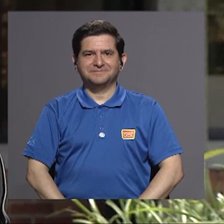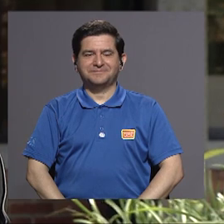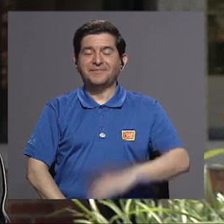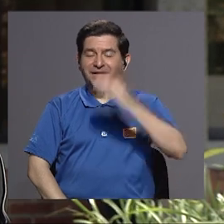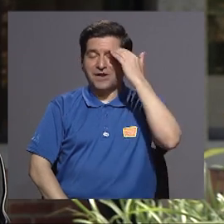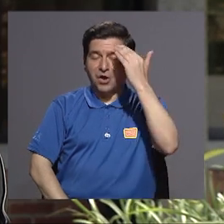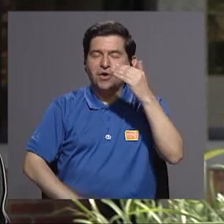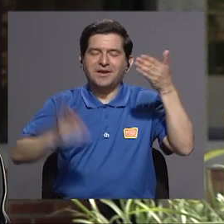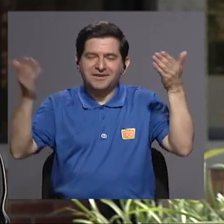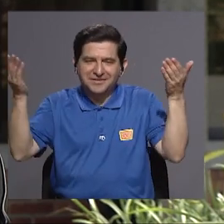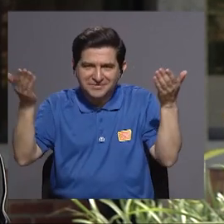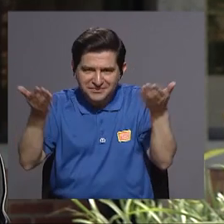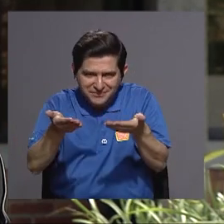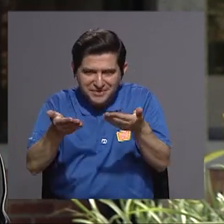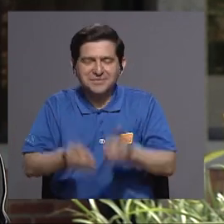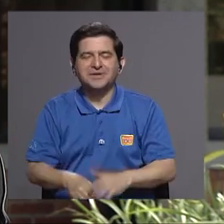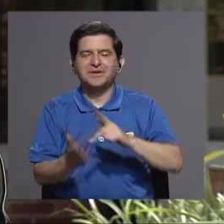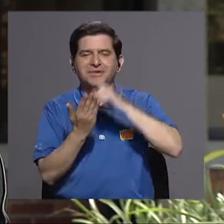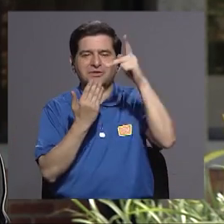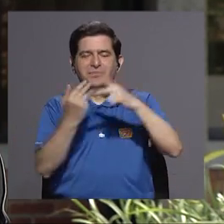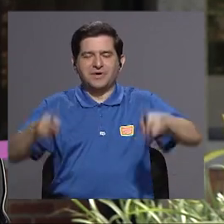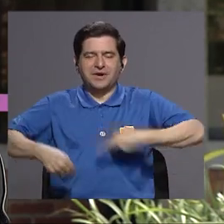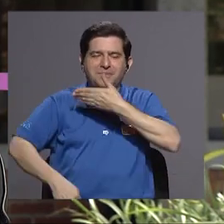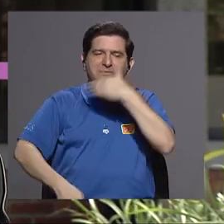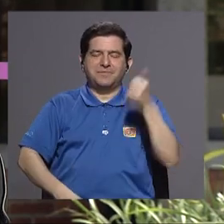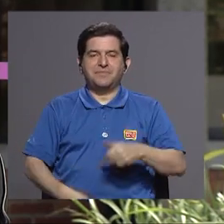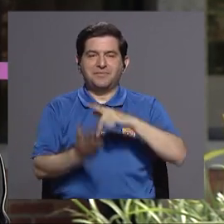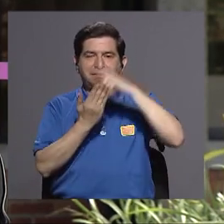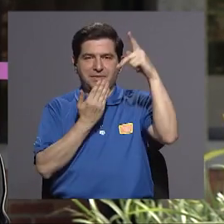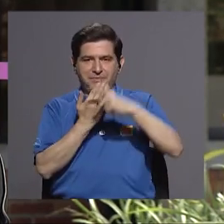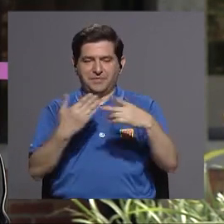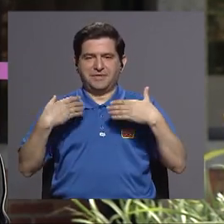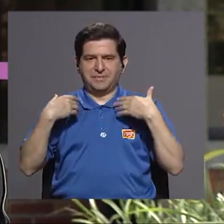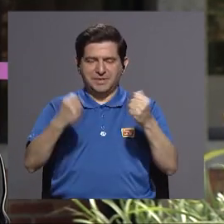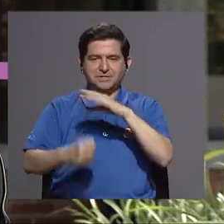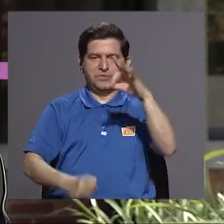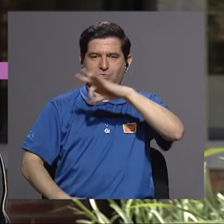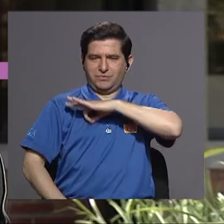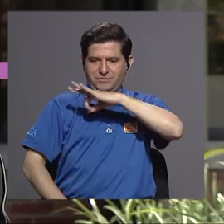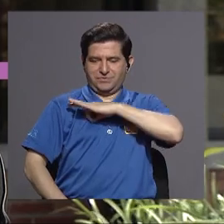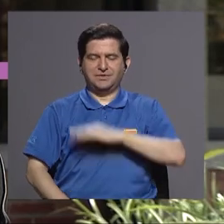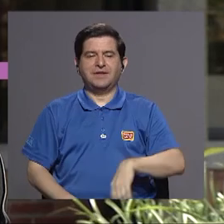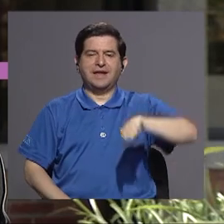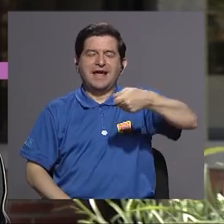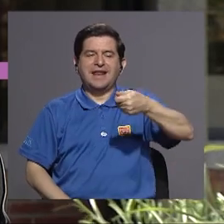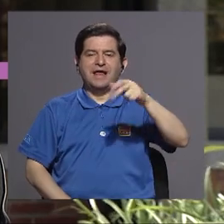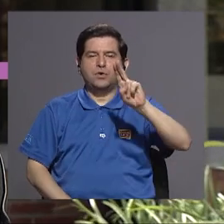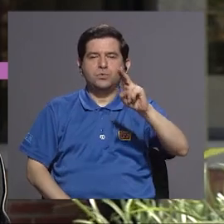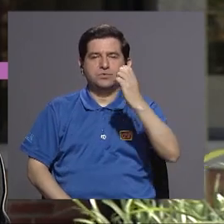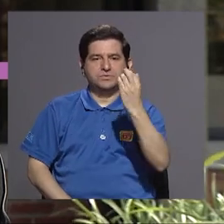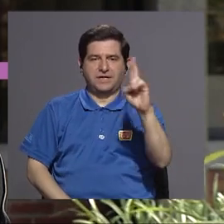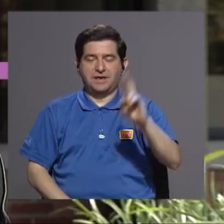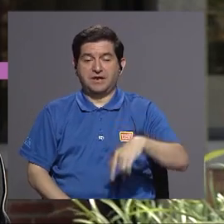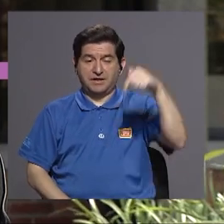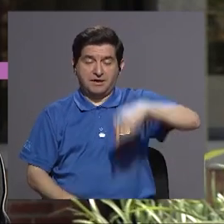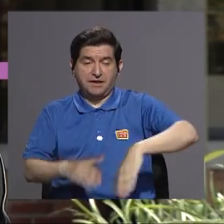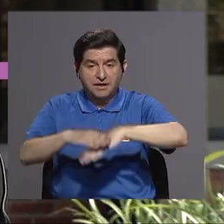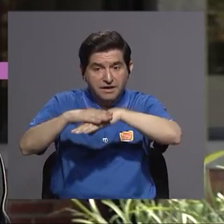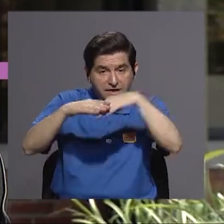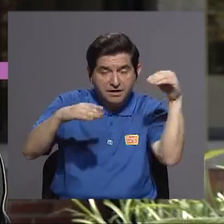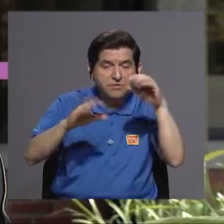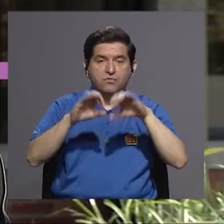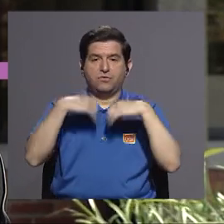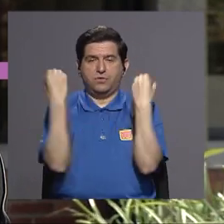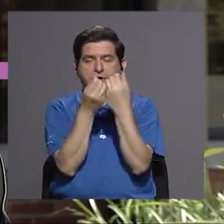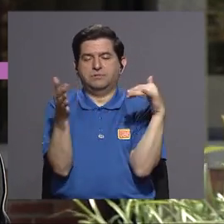Hola, bienvenido y bienvenida a vivir mejor la tele revista de salud y bienestar de canal UCR nos encontramos en las afueras